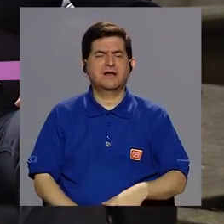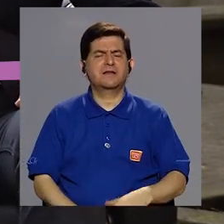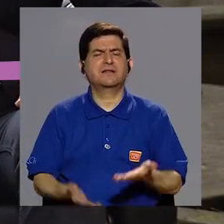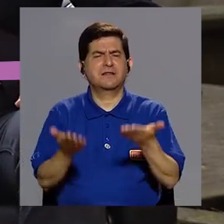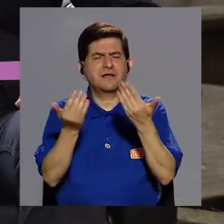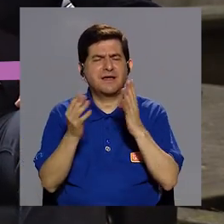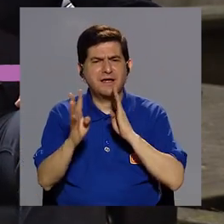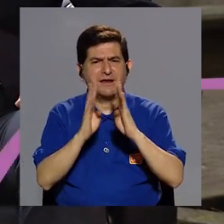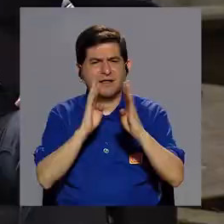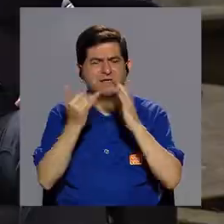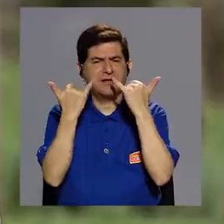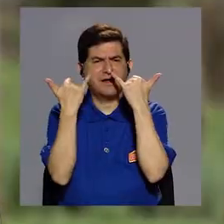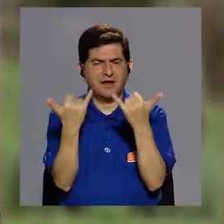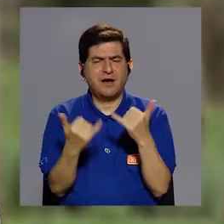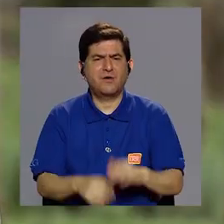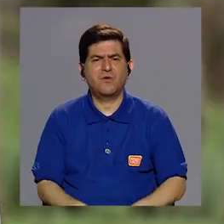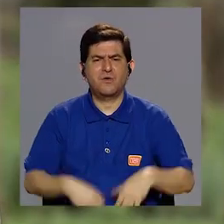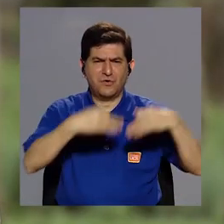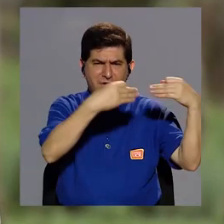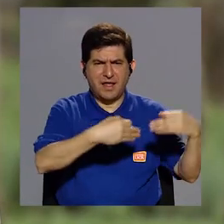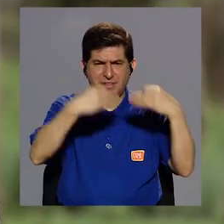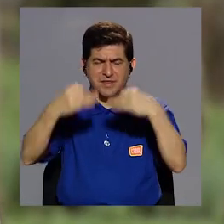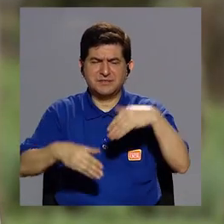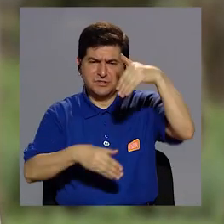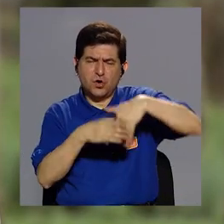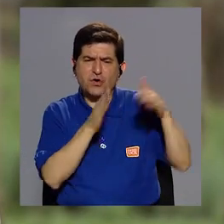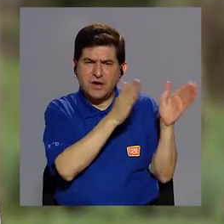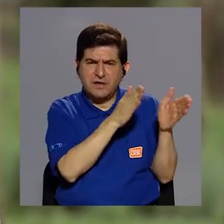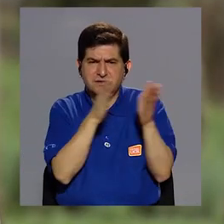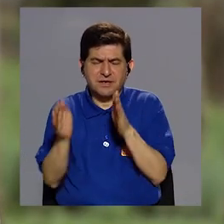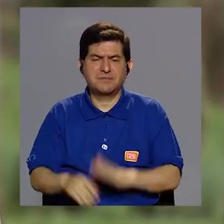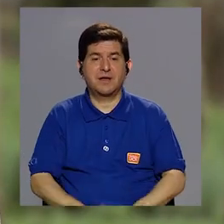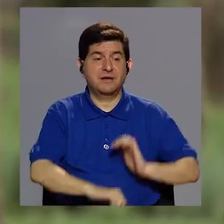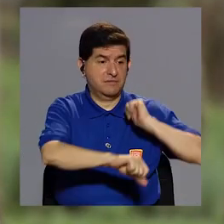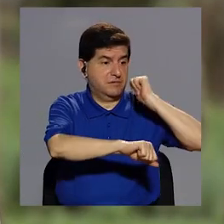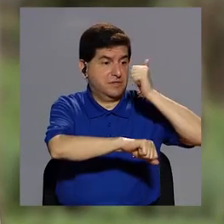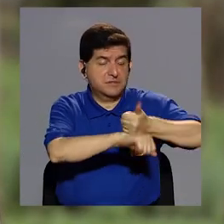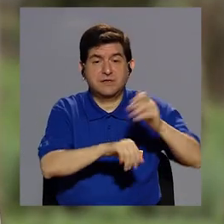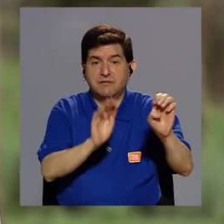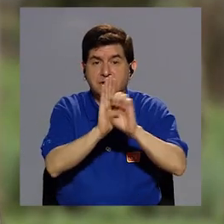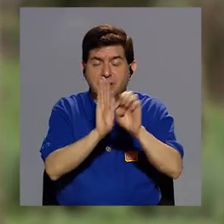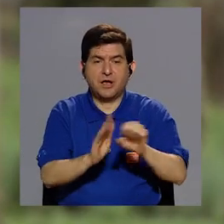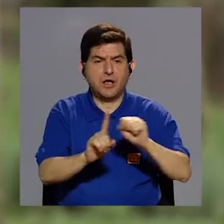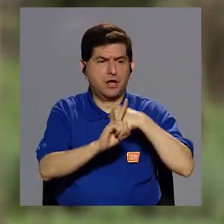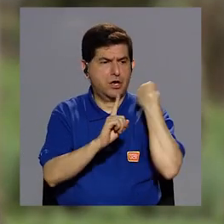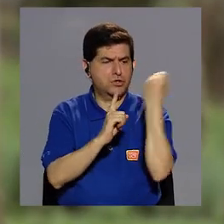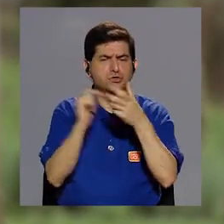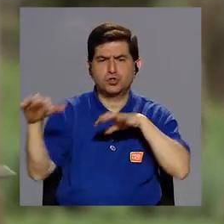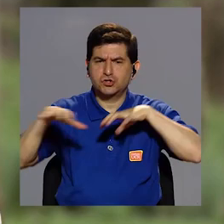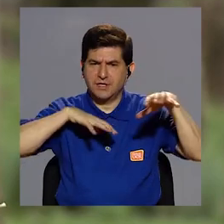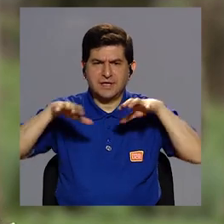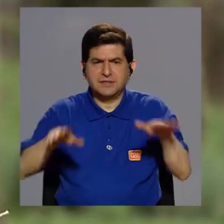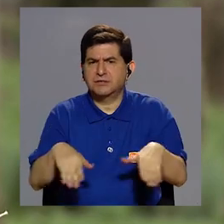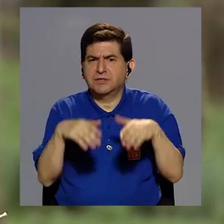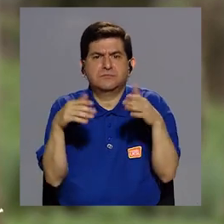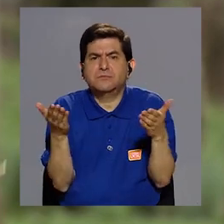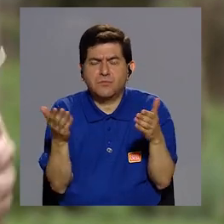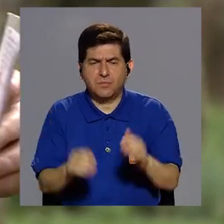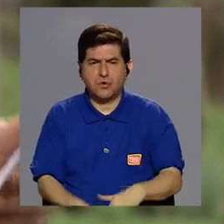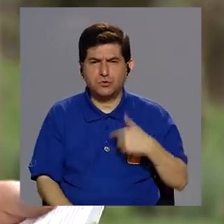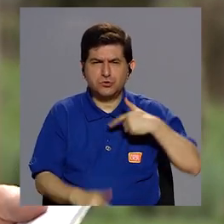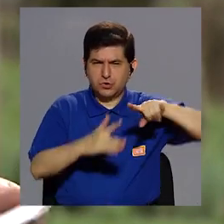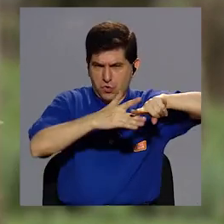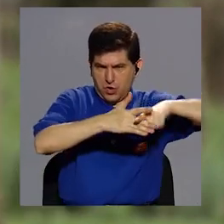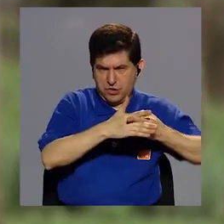Pero sí quería referirme a cuáles son algunas medidas que propone el plan para crear, por ejemplo, sociedades más activas.